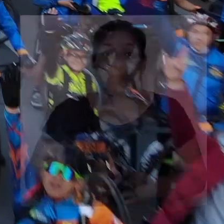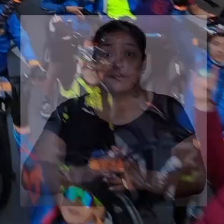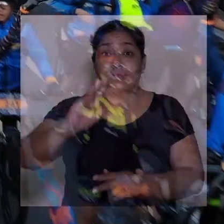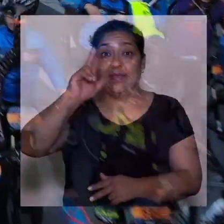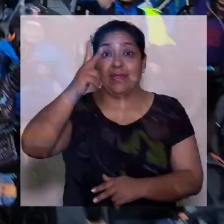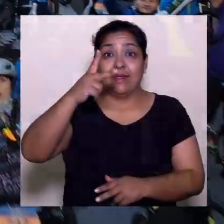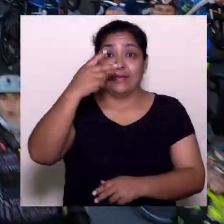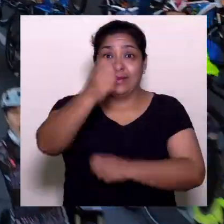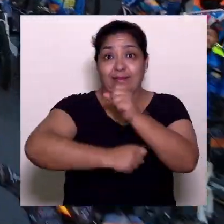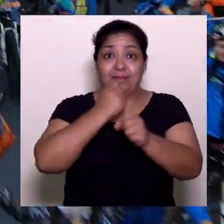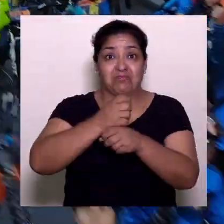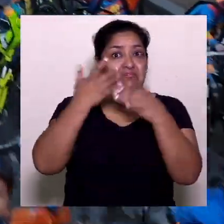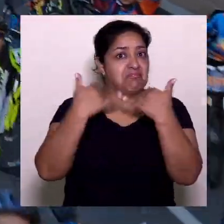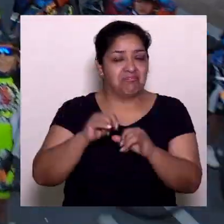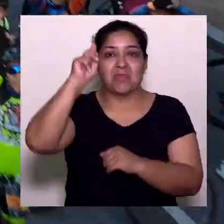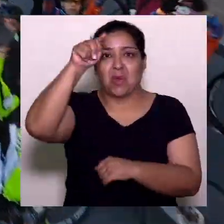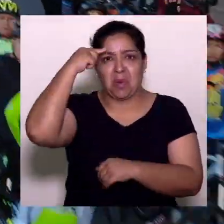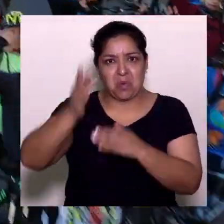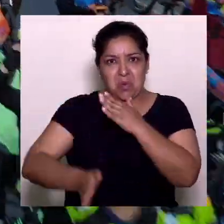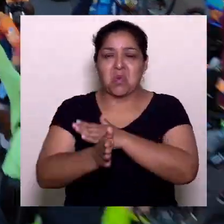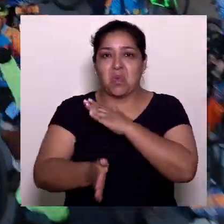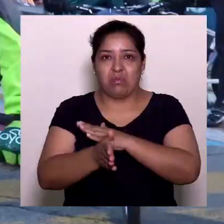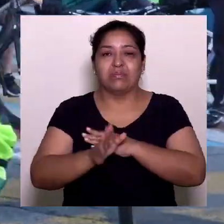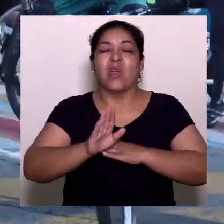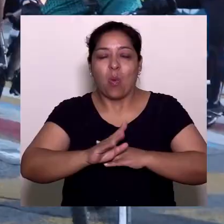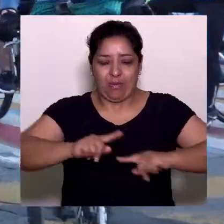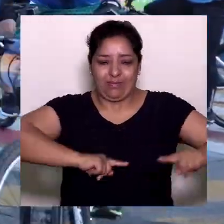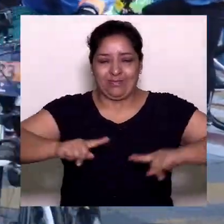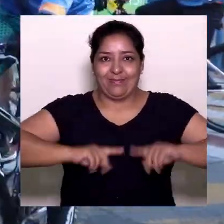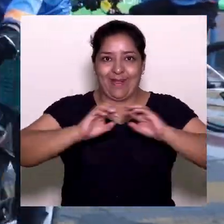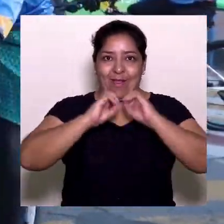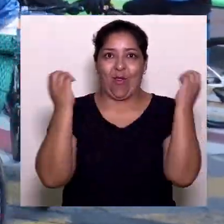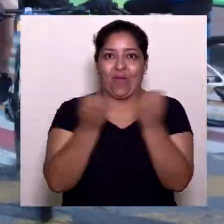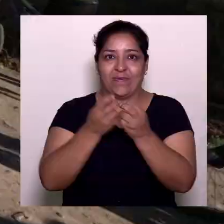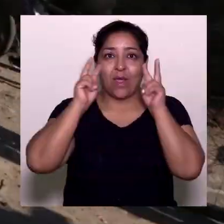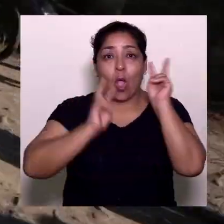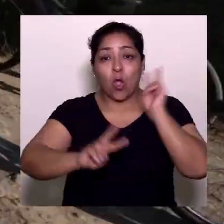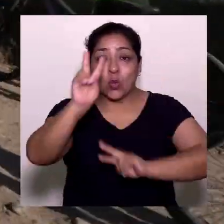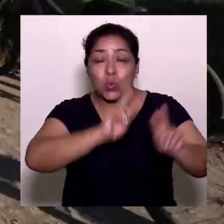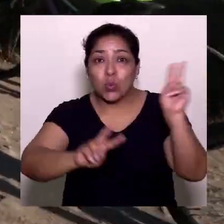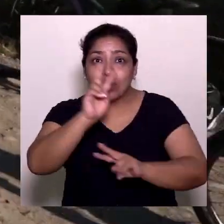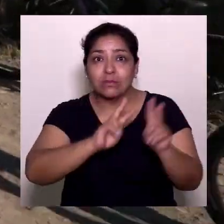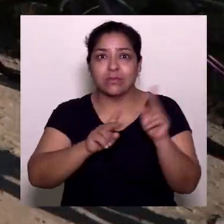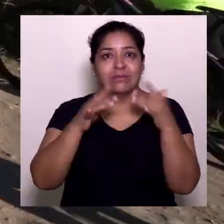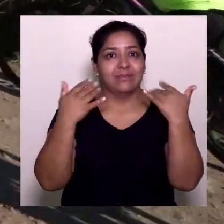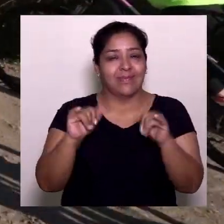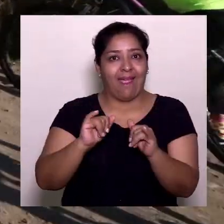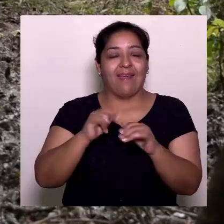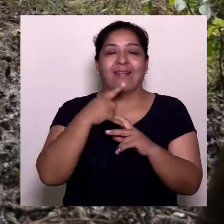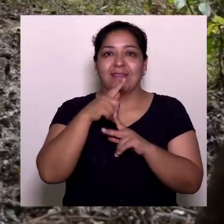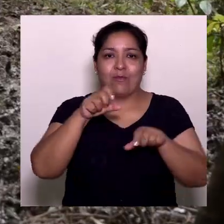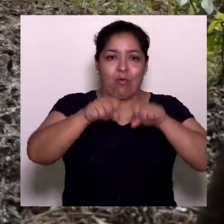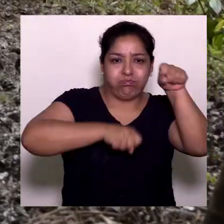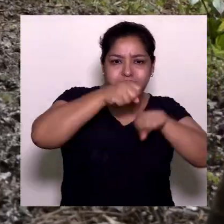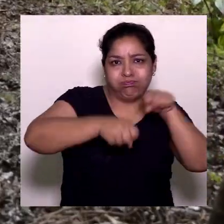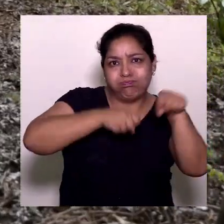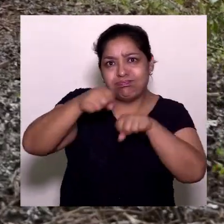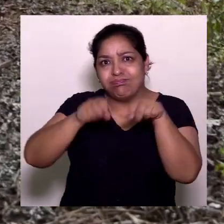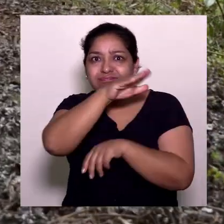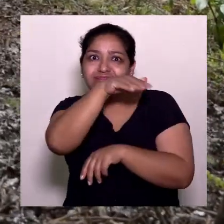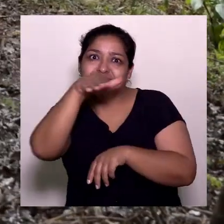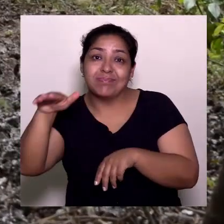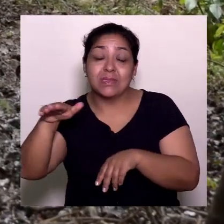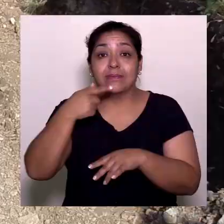Por tercer año consecutivo la gobernación de Nariño a través de la dirección administrativa de turismo llevó a cabo la travesía de mountain bike